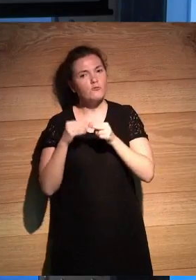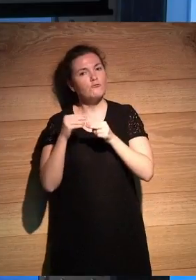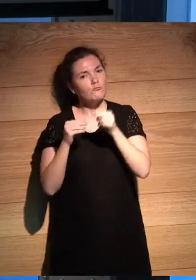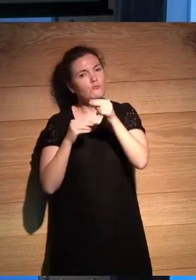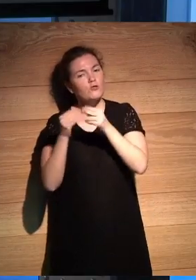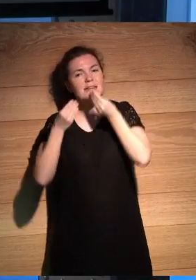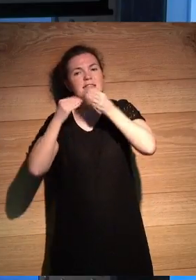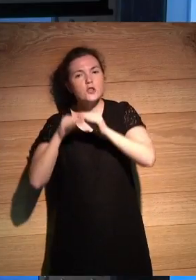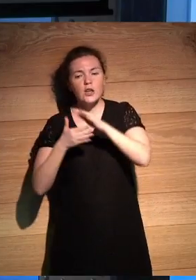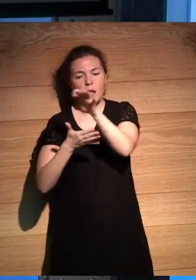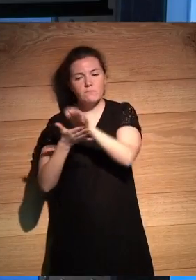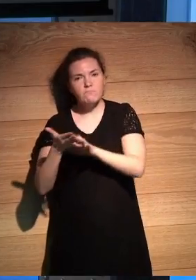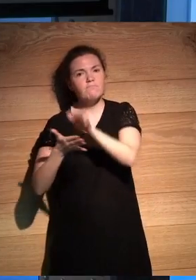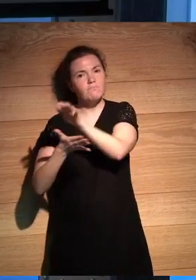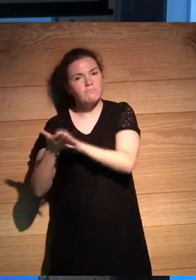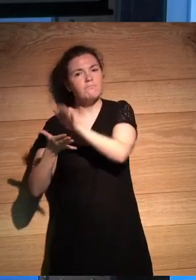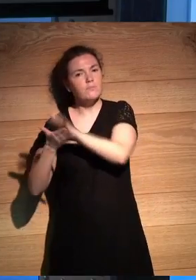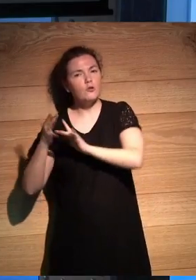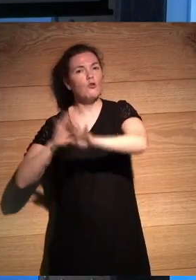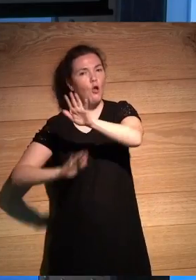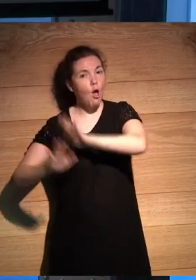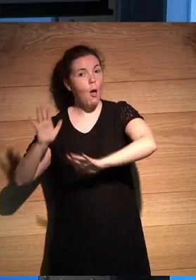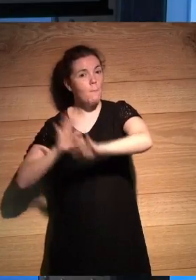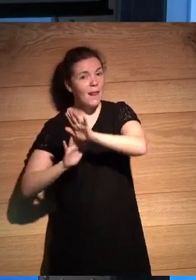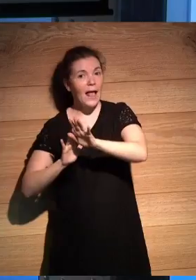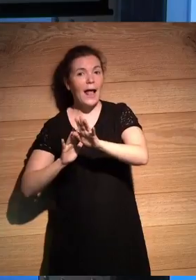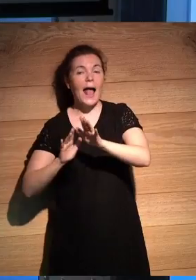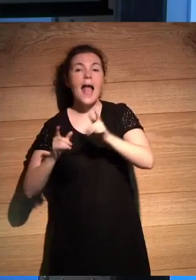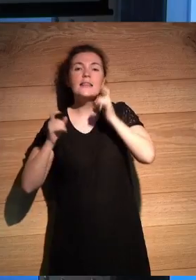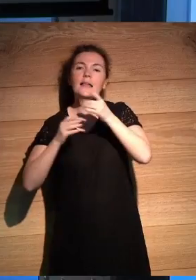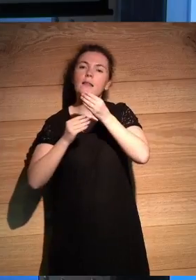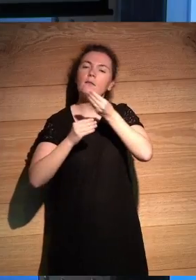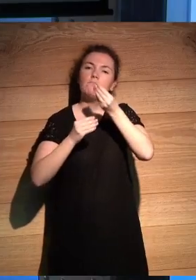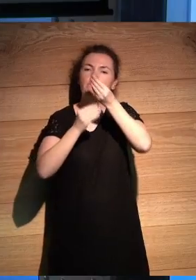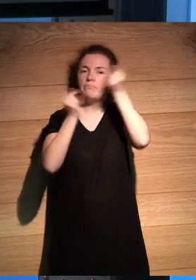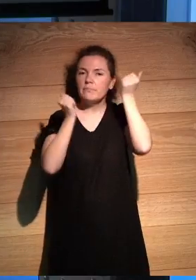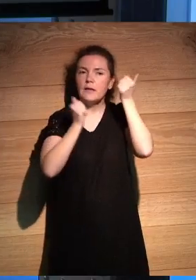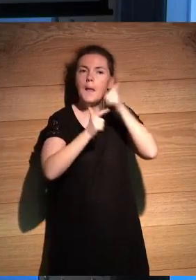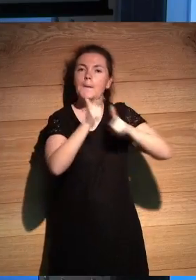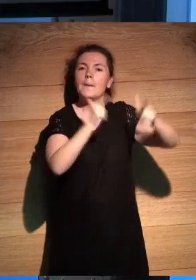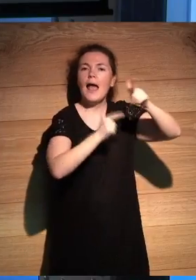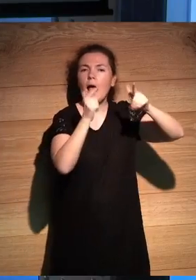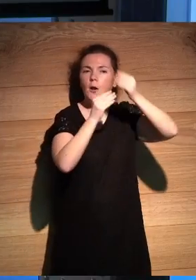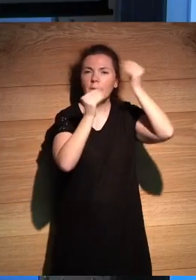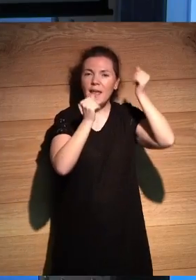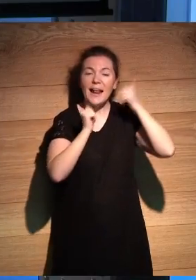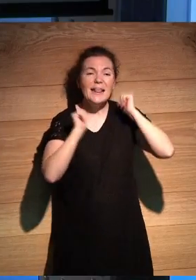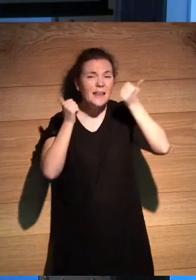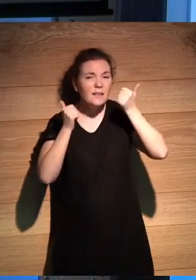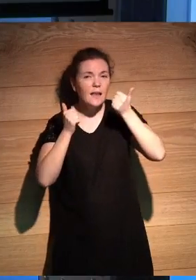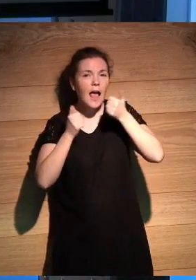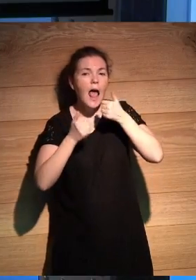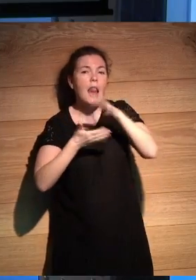una narrativa compleja que trata de obviar el hecho principal del viaje y que pasa a inventarse un territorio a partir de la literatura